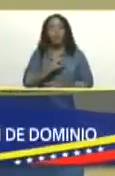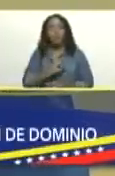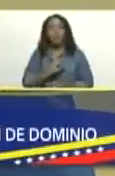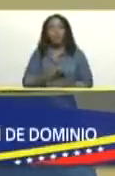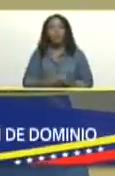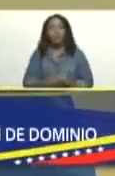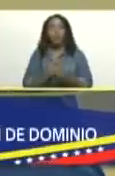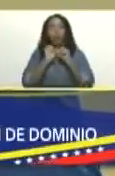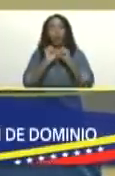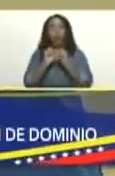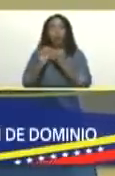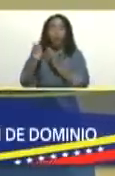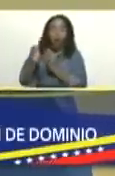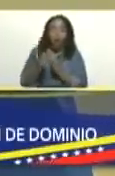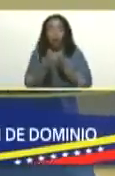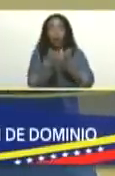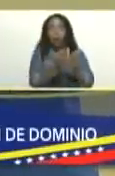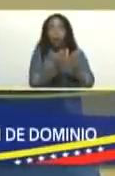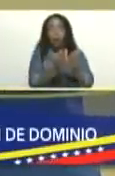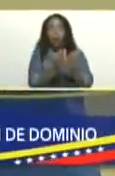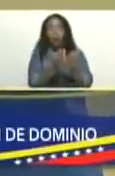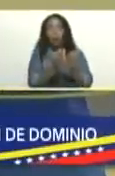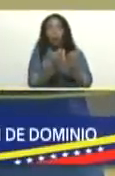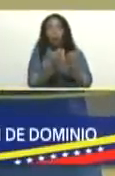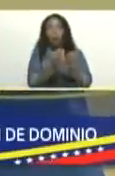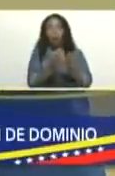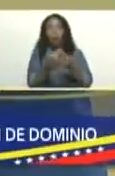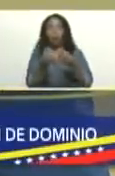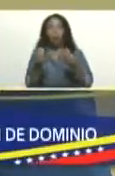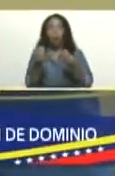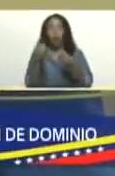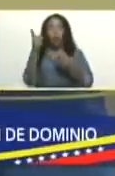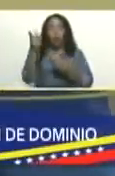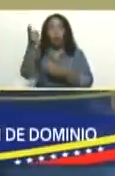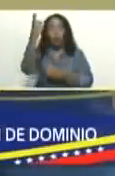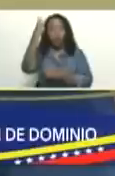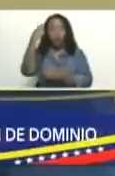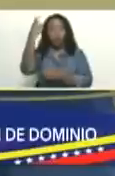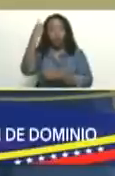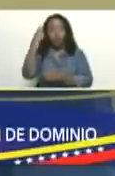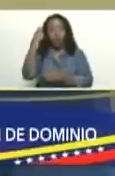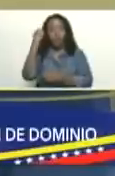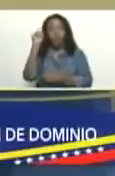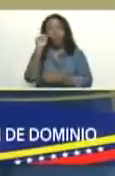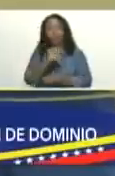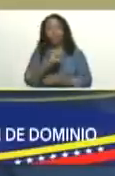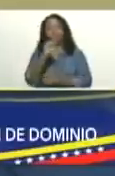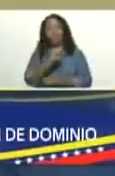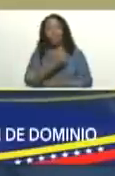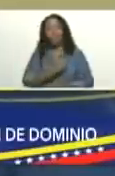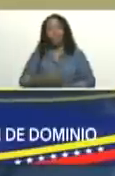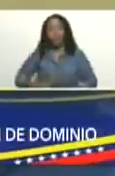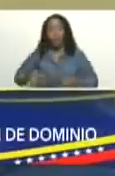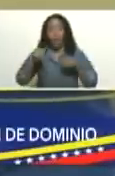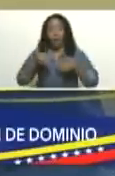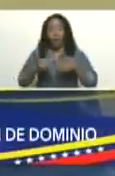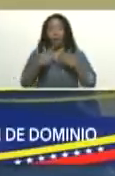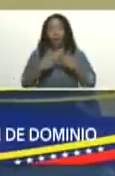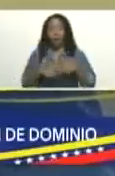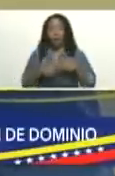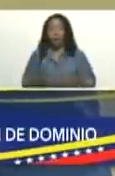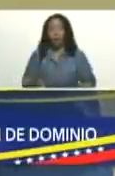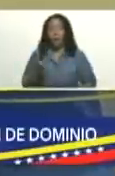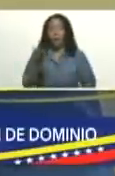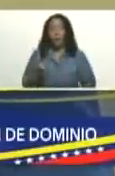seguimos en el camino y en la senda de lo que nos enseñó y efectivamente presidente esto es una herramienta poderosa